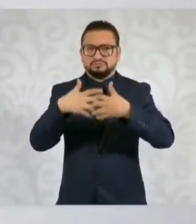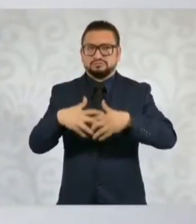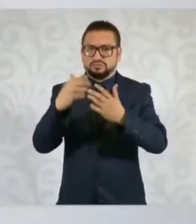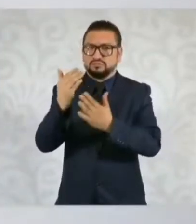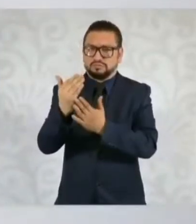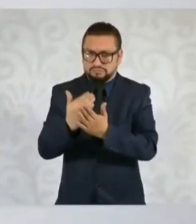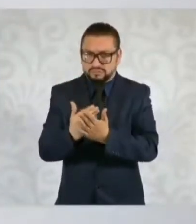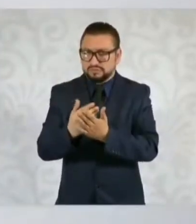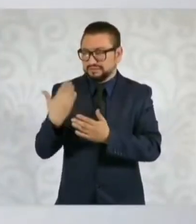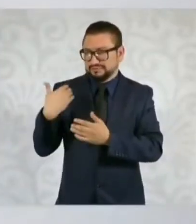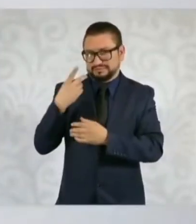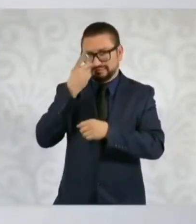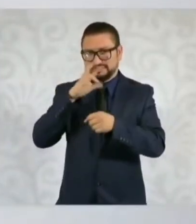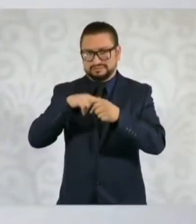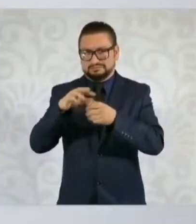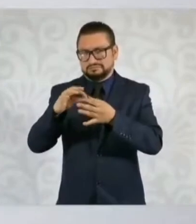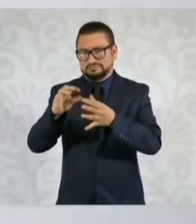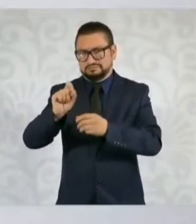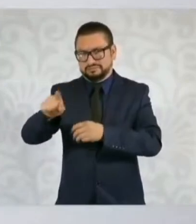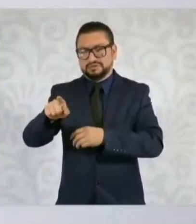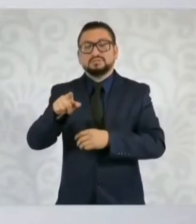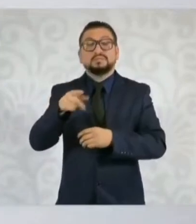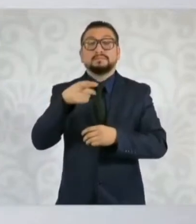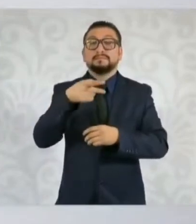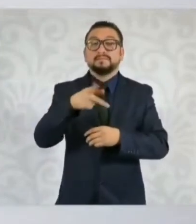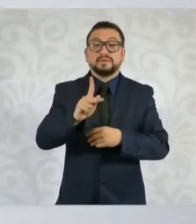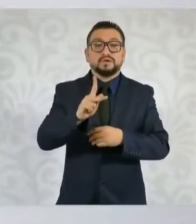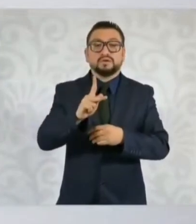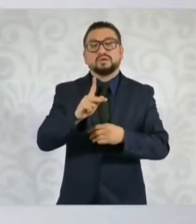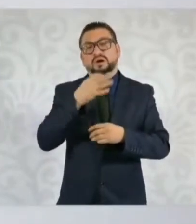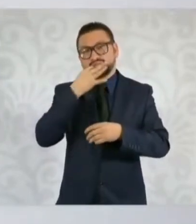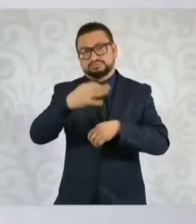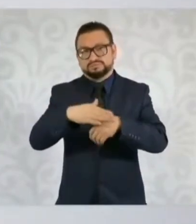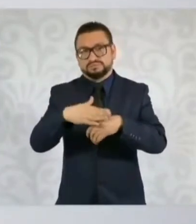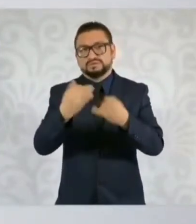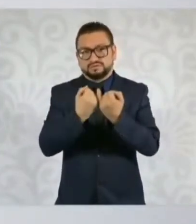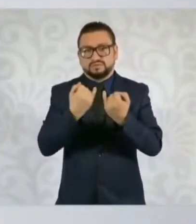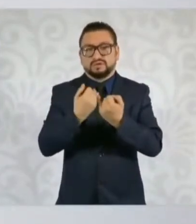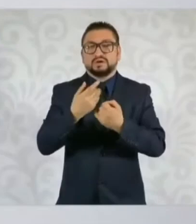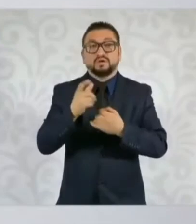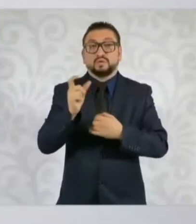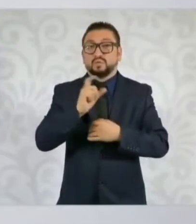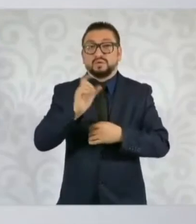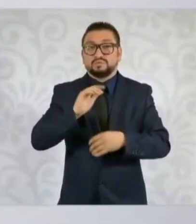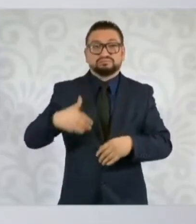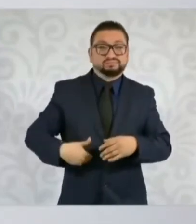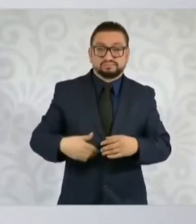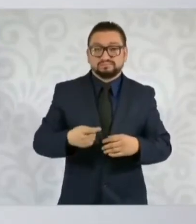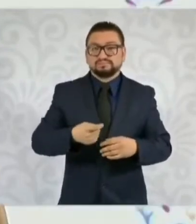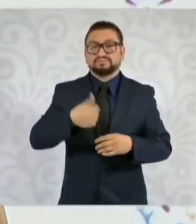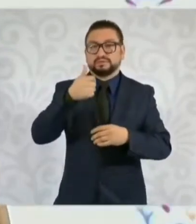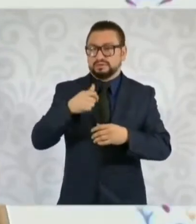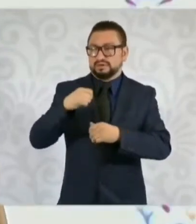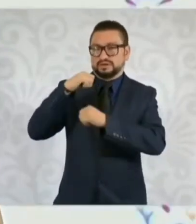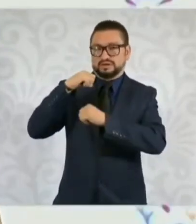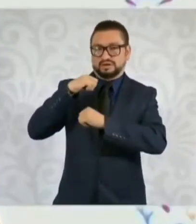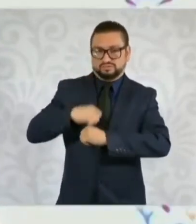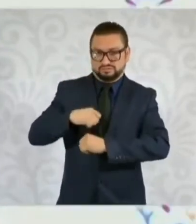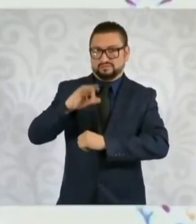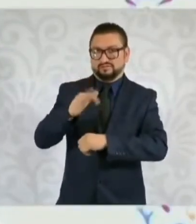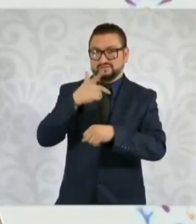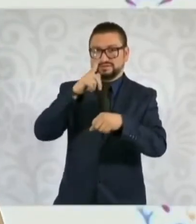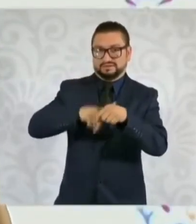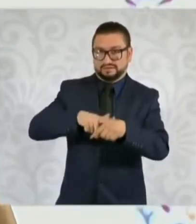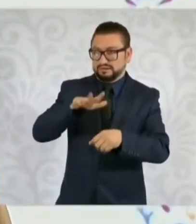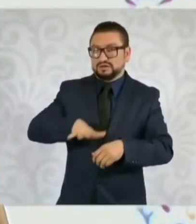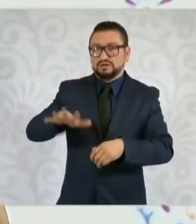dice el director. únicamente, bueno, también comentarles que desde el primer momento se tuvo contacto con las autoridades federales